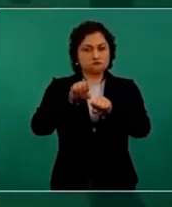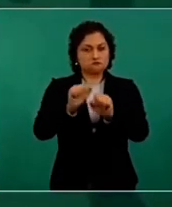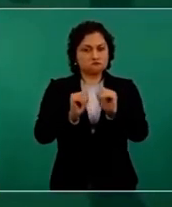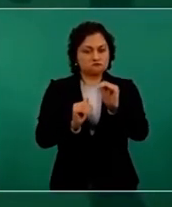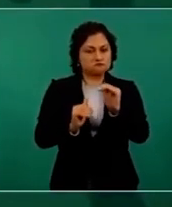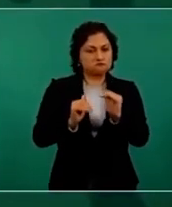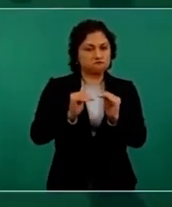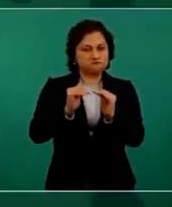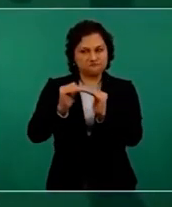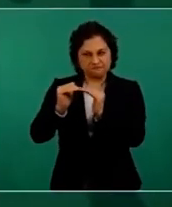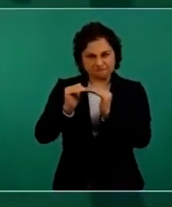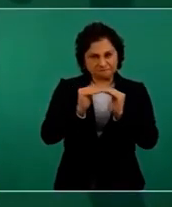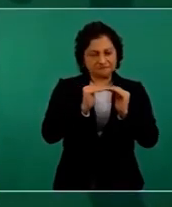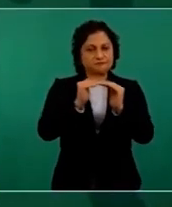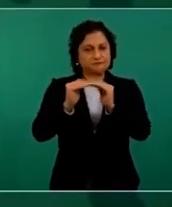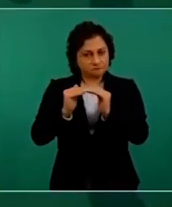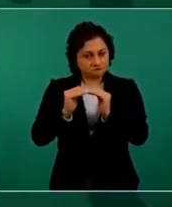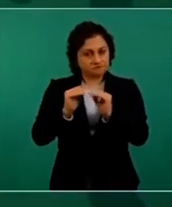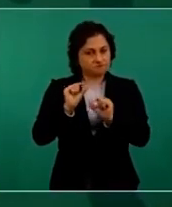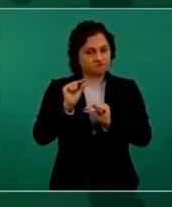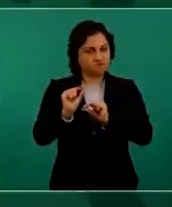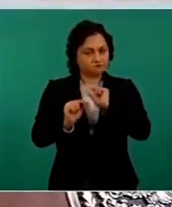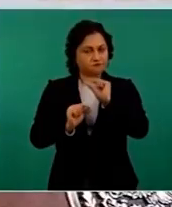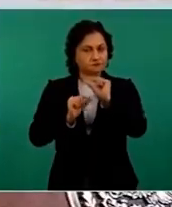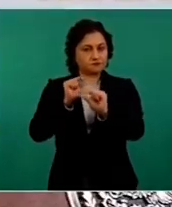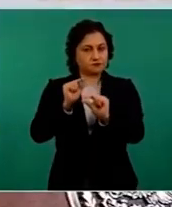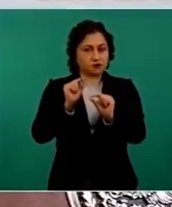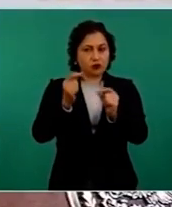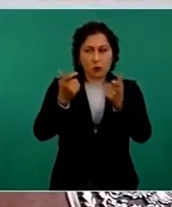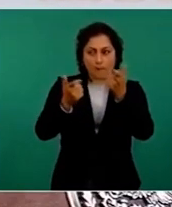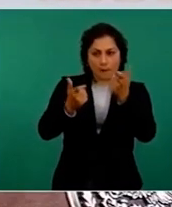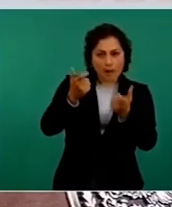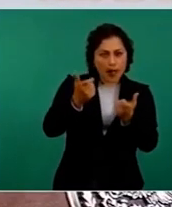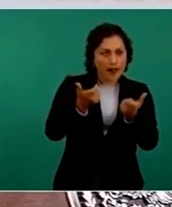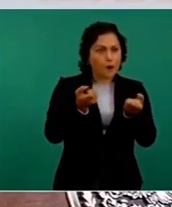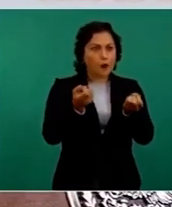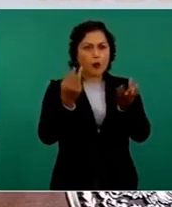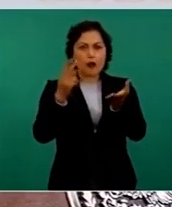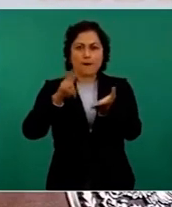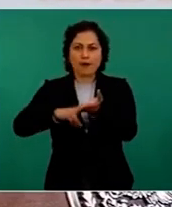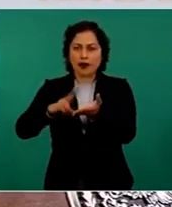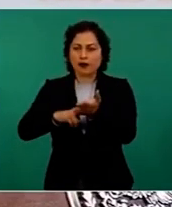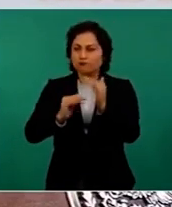los precios. Por eso